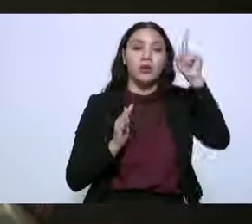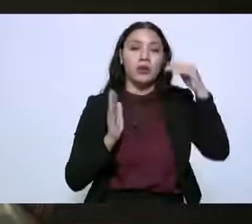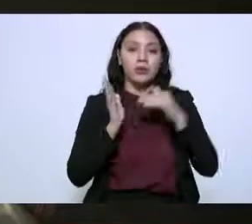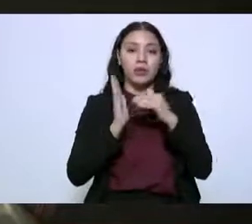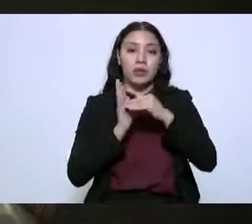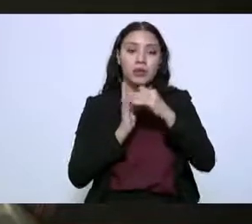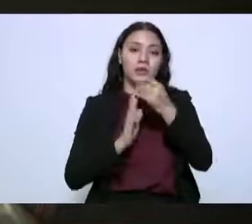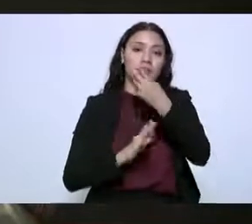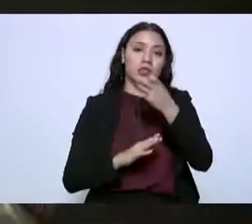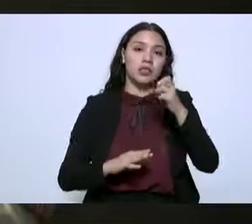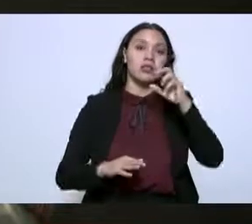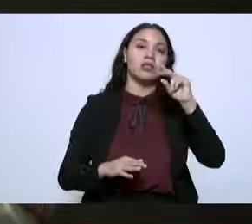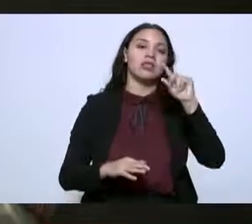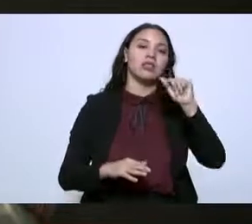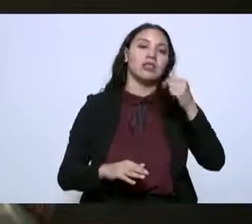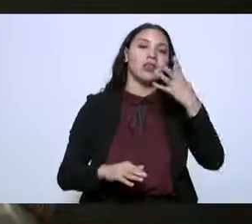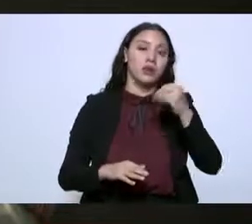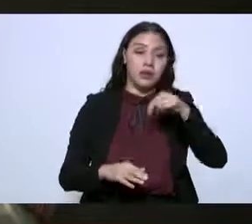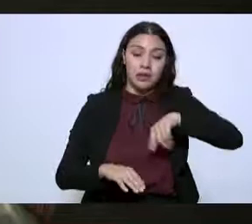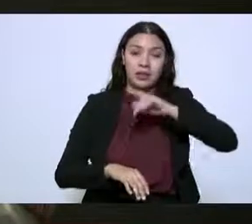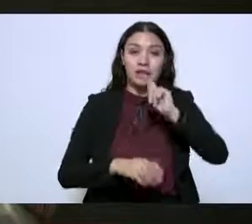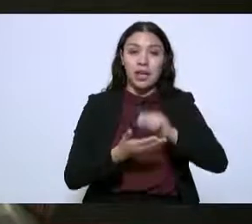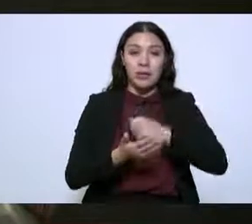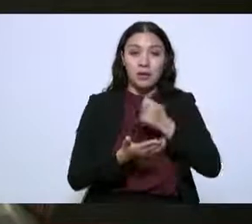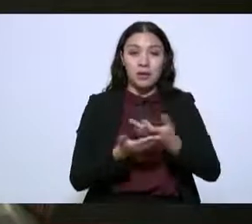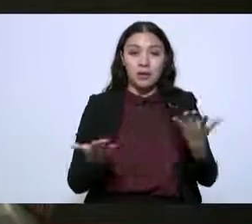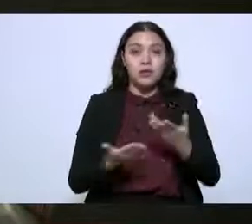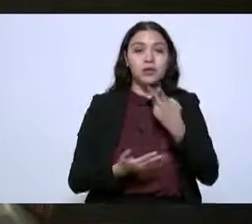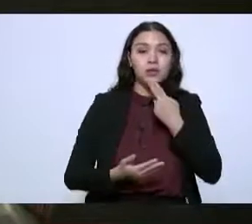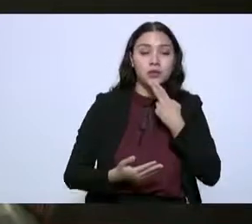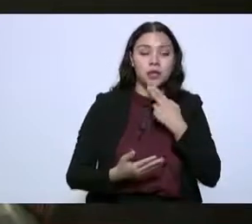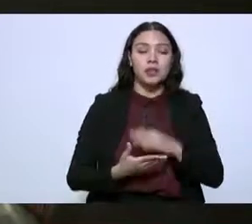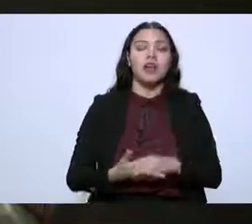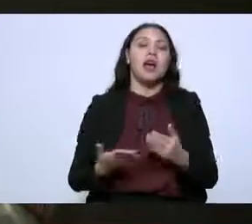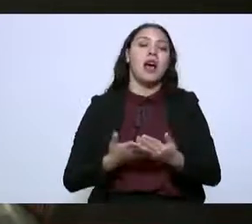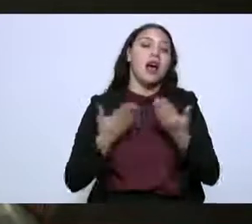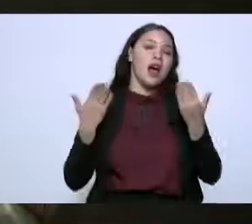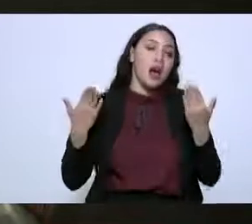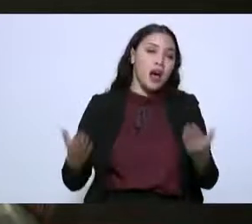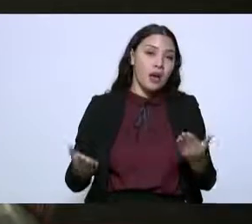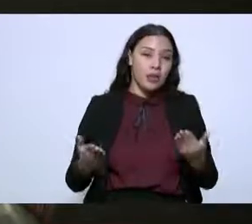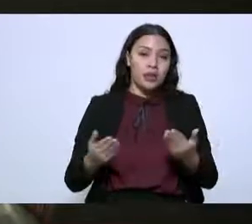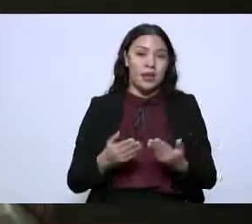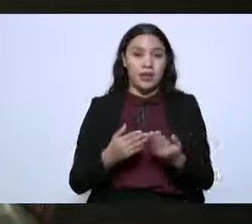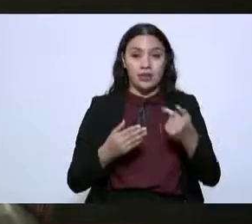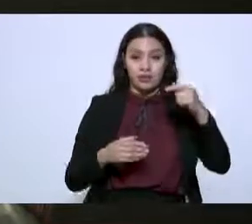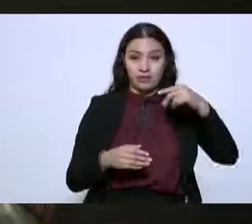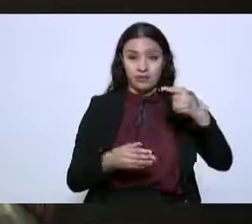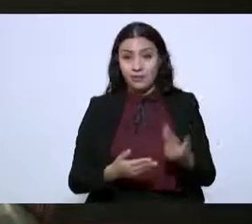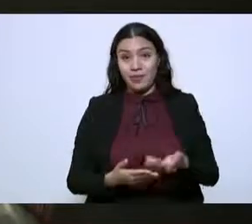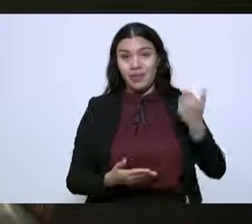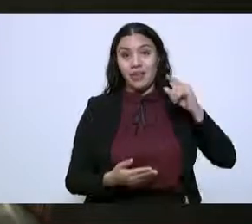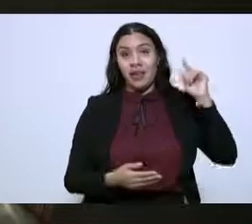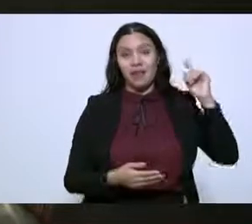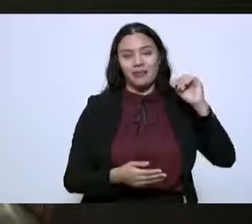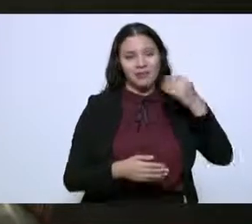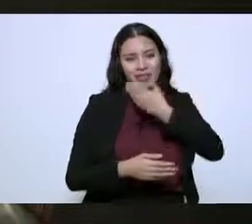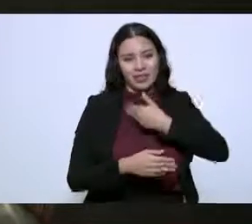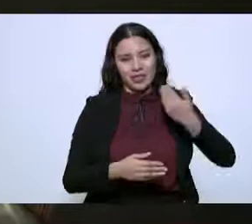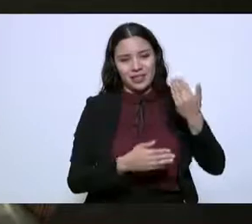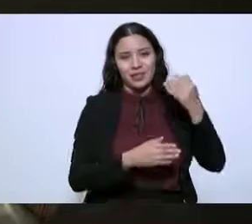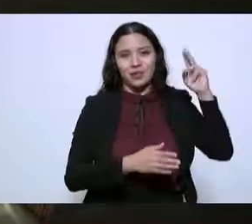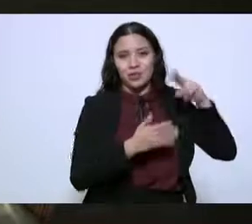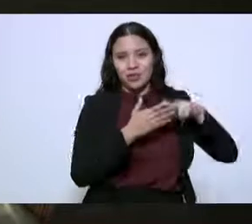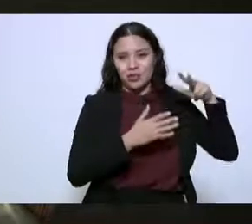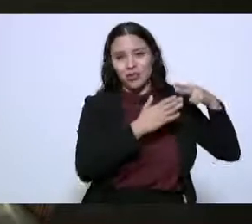779 usuarios en Tamaulipas. En lo que va del actual sexenio, Tamaulipas ha